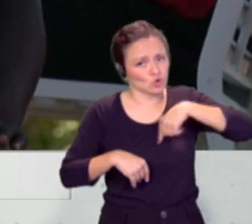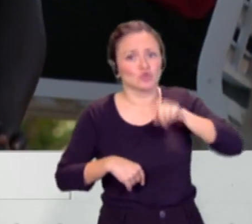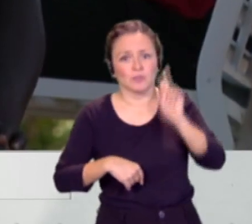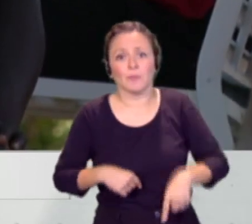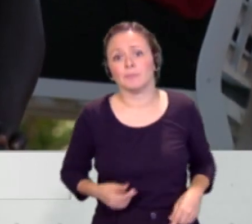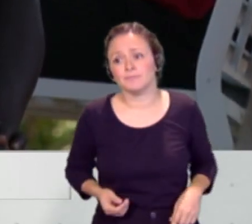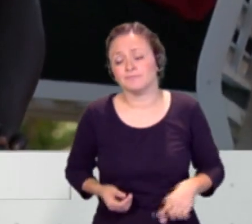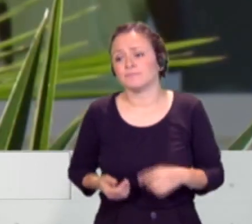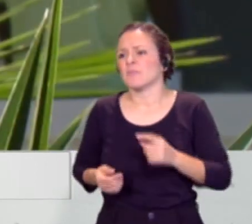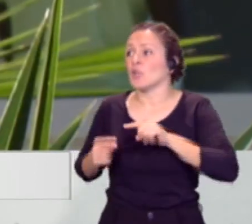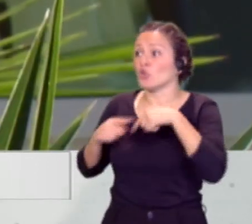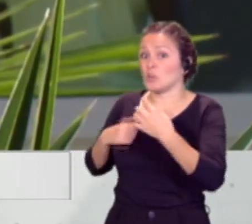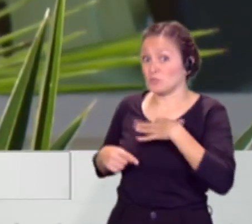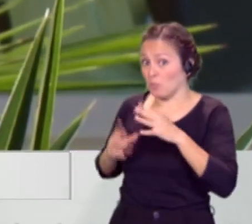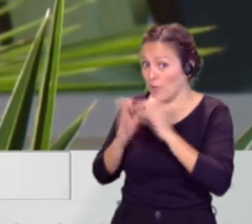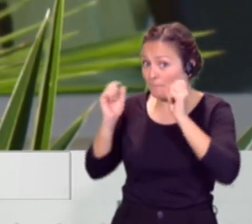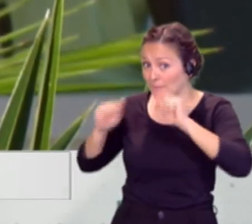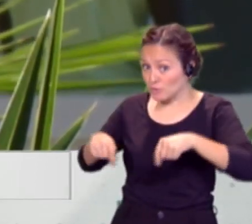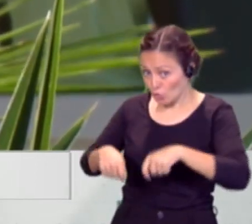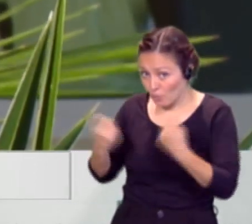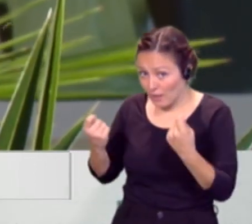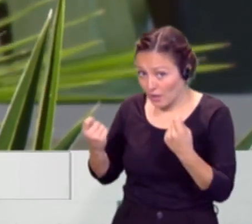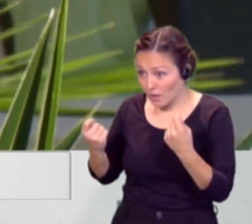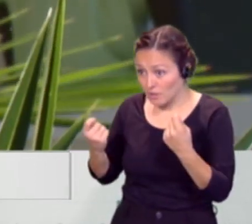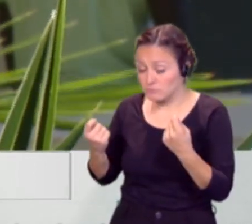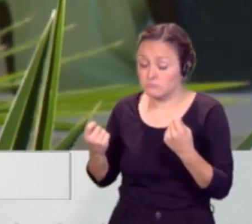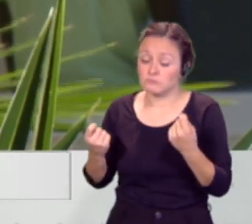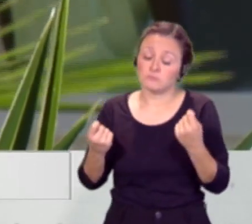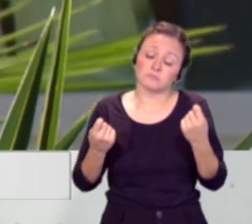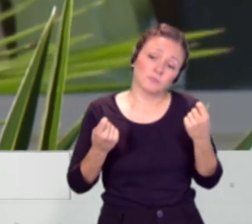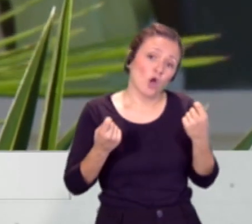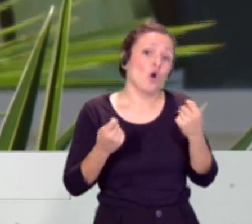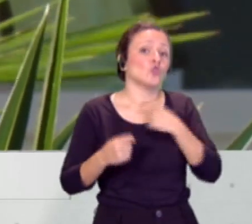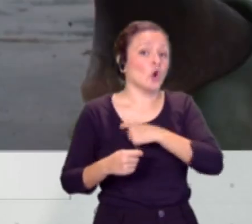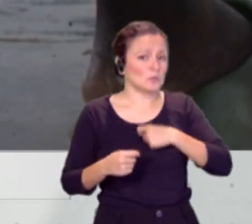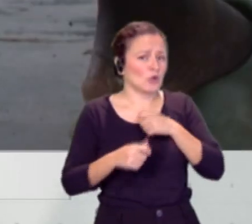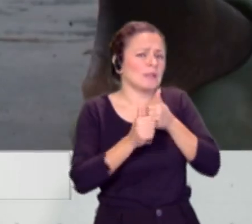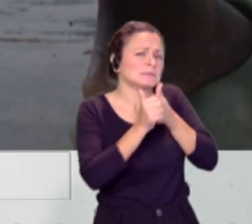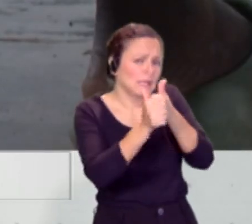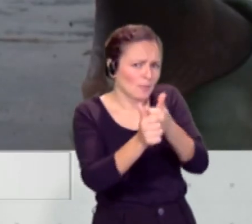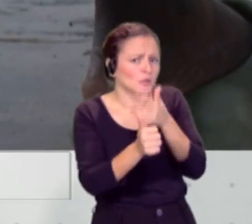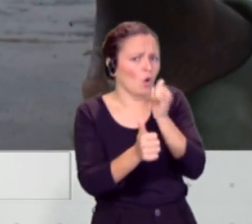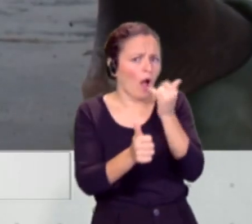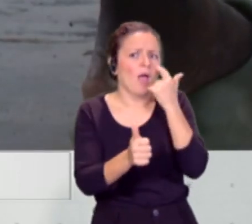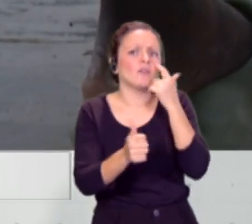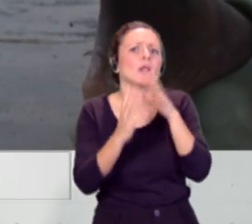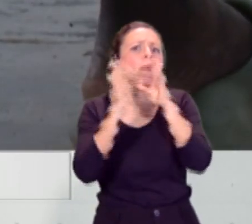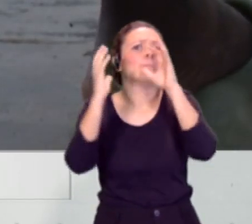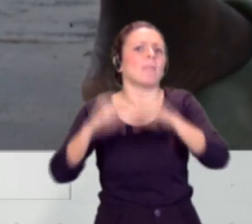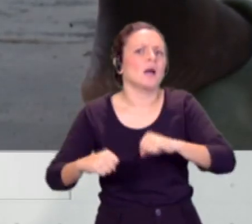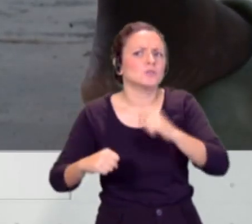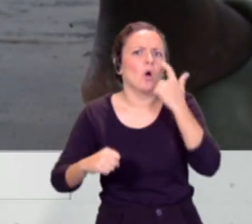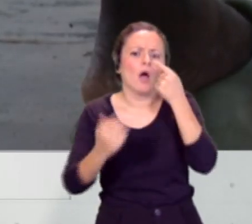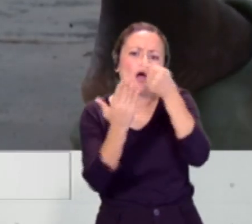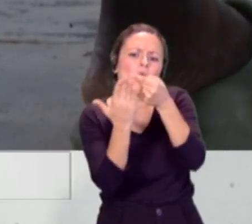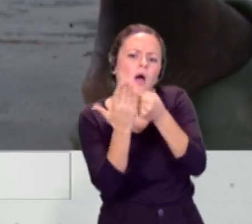consecuencia puede ser romper el pacto? Pues hay unas comisiones de seguimiento de los pactos que tendrá que verse en cada una de